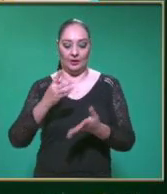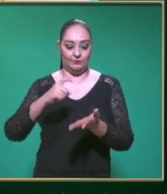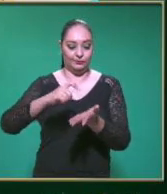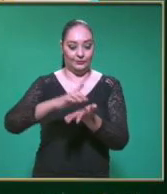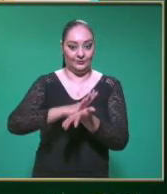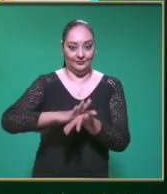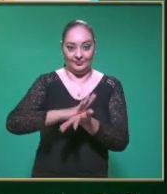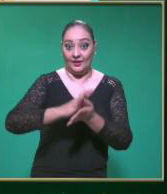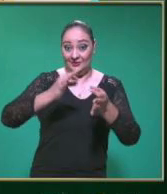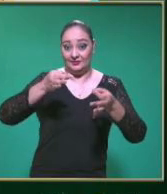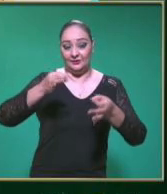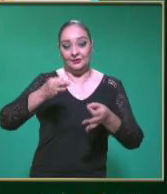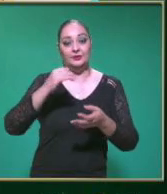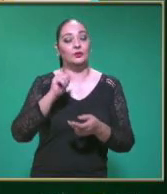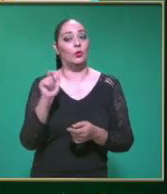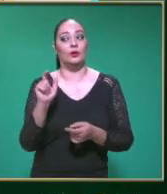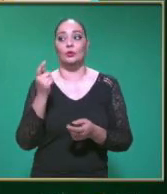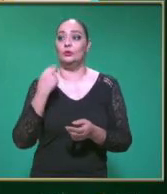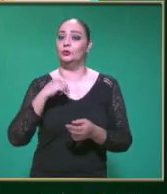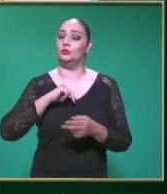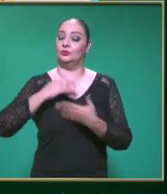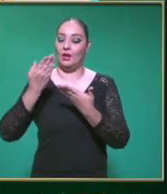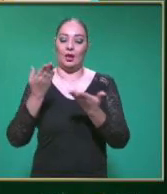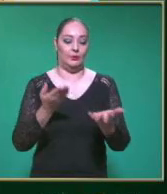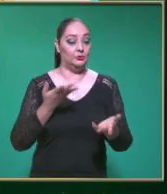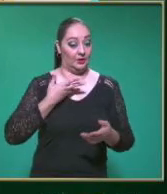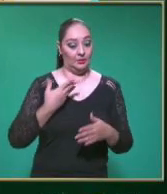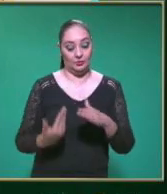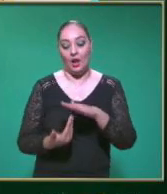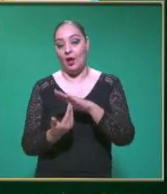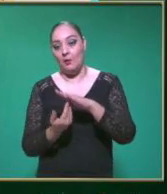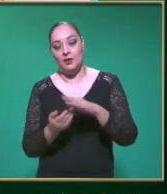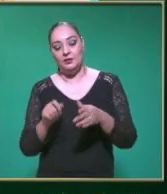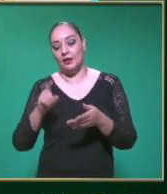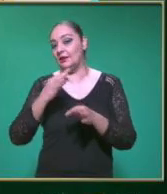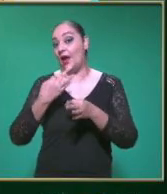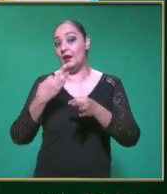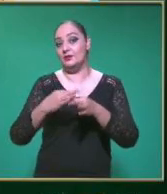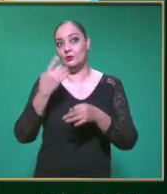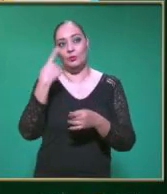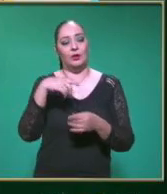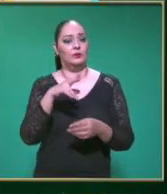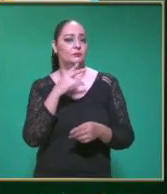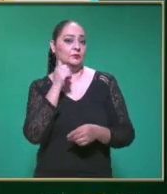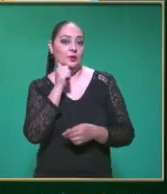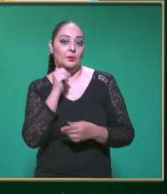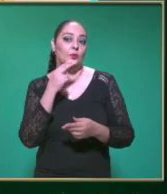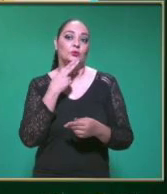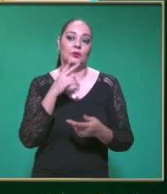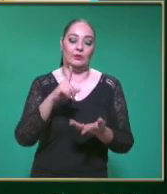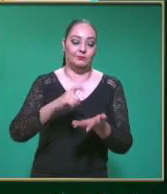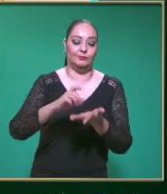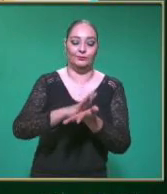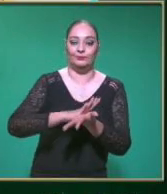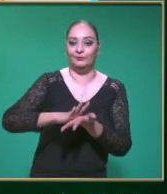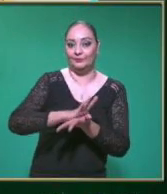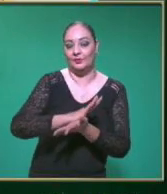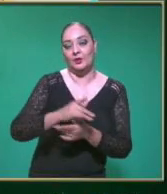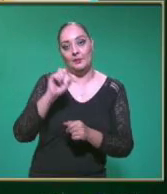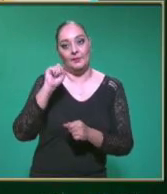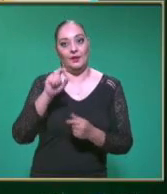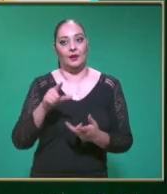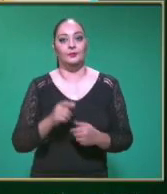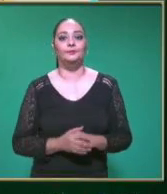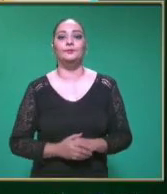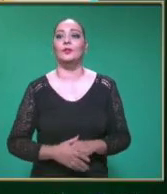utilizamos Nosotros aquí lo tenemos en el escritorio Para de manera constante Sanitizar también lo que son las manos Y no